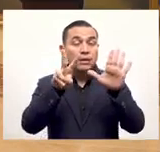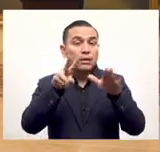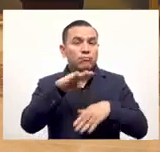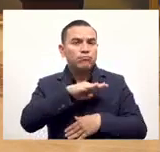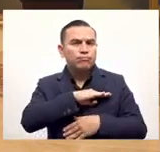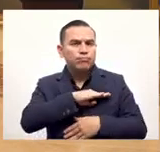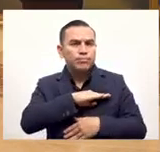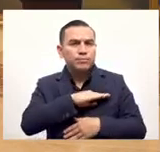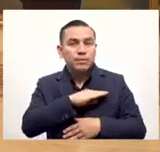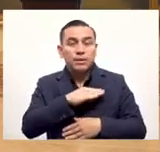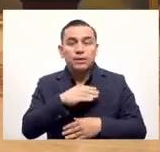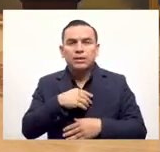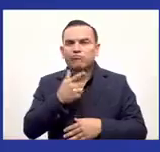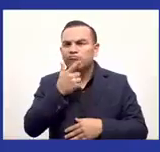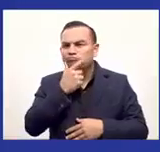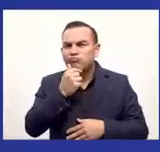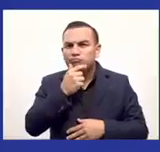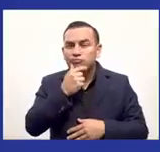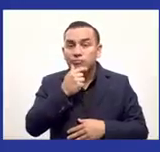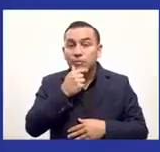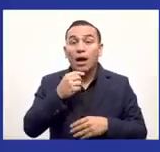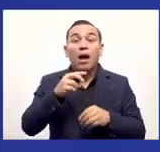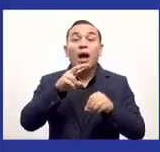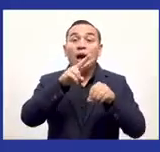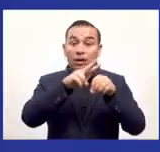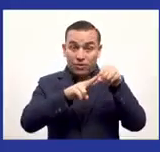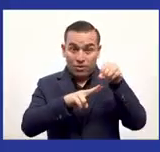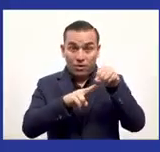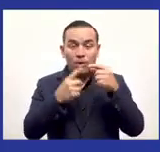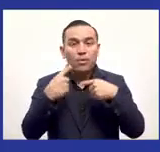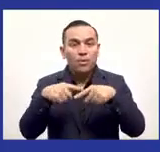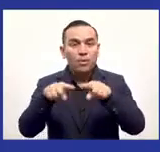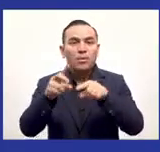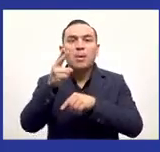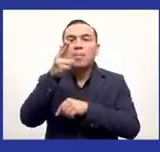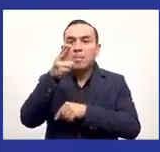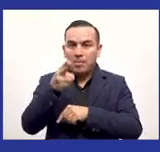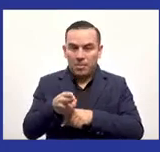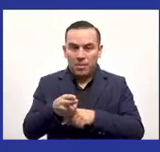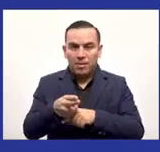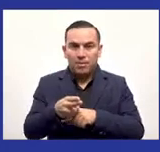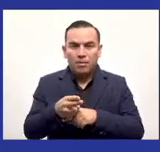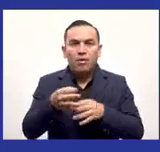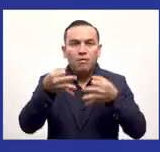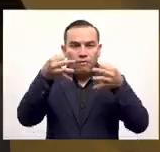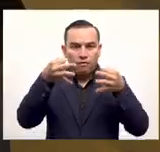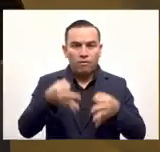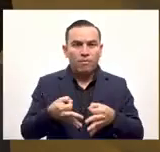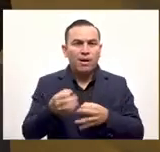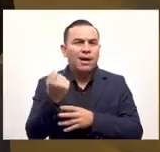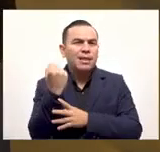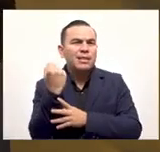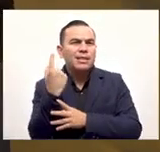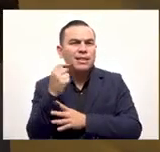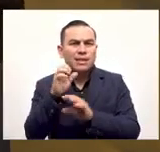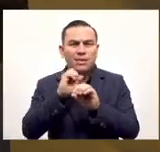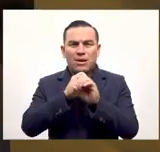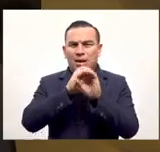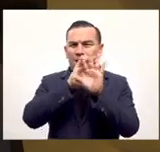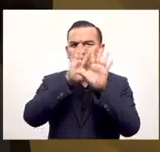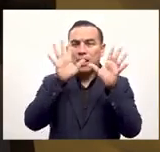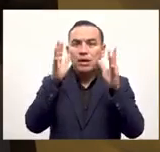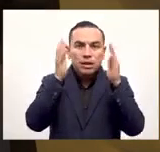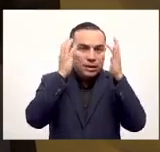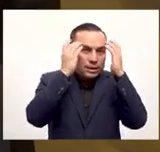A diferencia de lo que muchos han dicho, el dólar también seguirá siendo una moneda de curso legal. Yo entiendo las